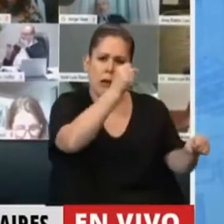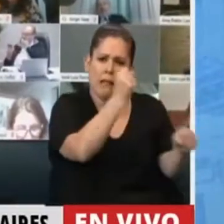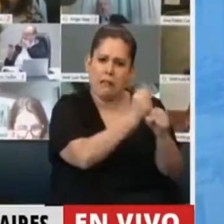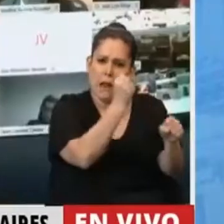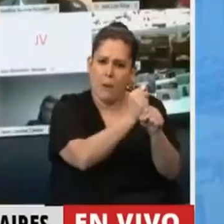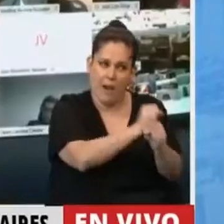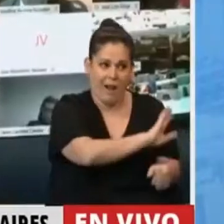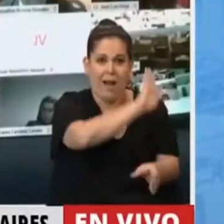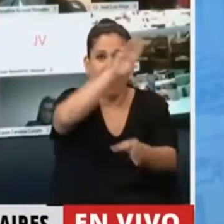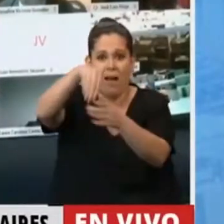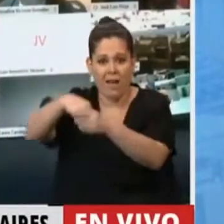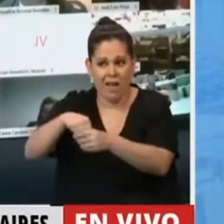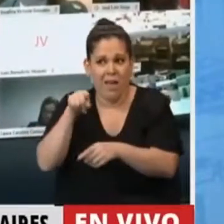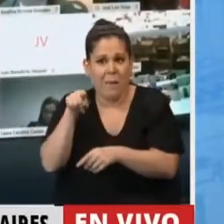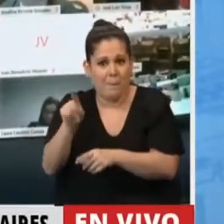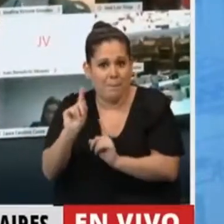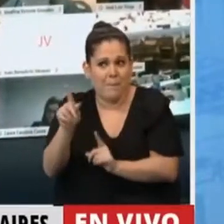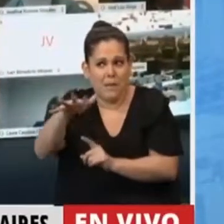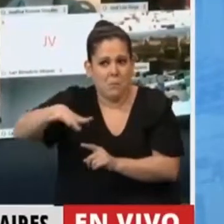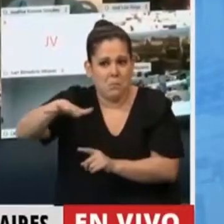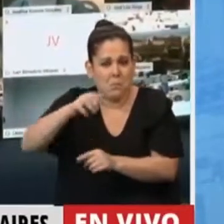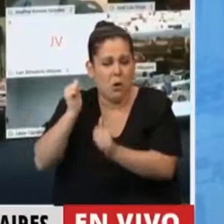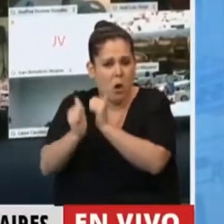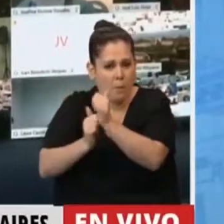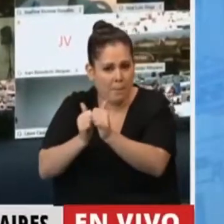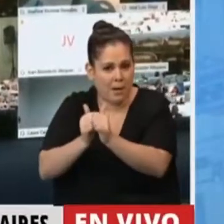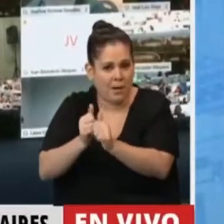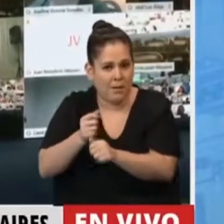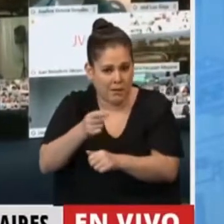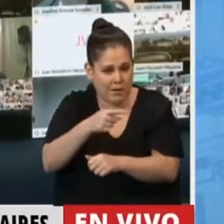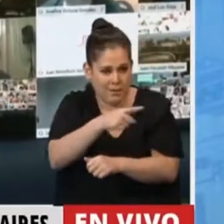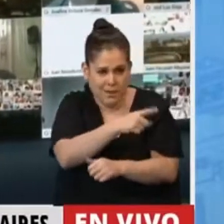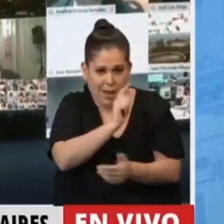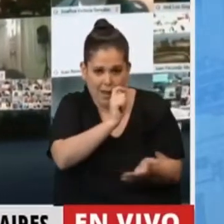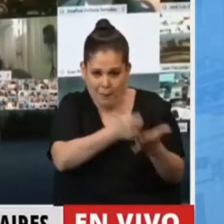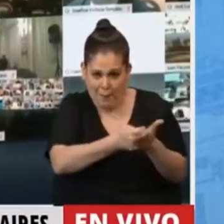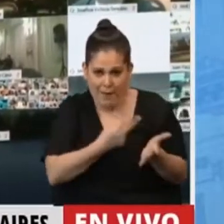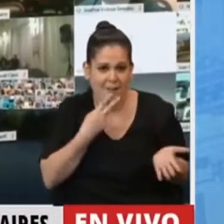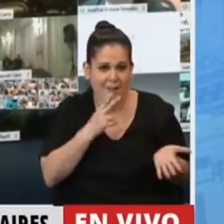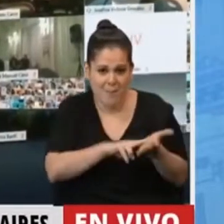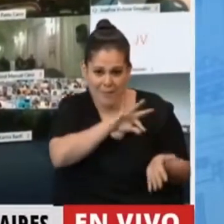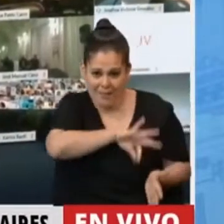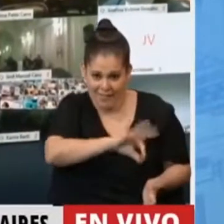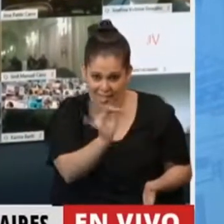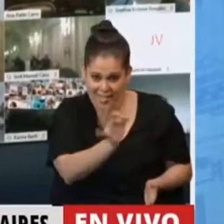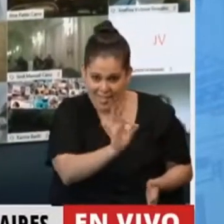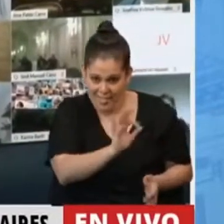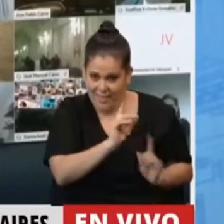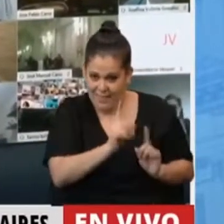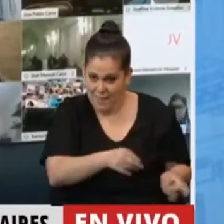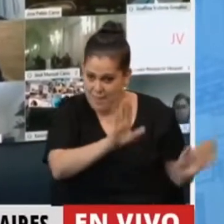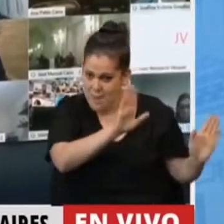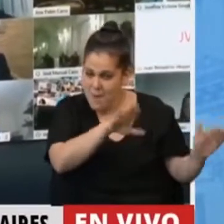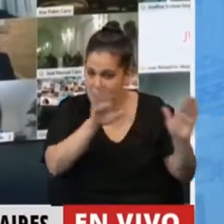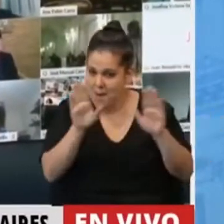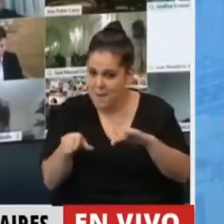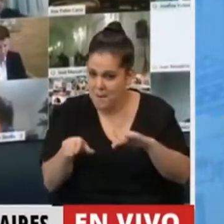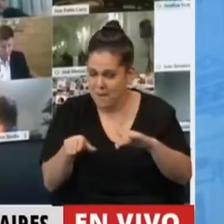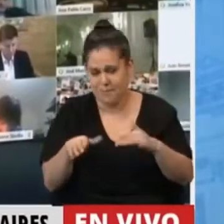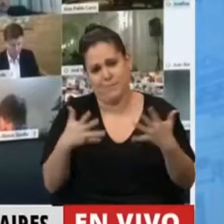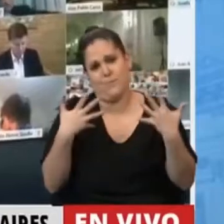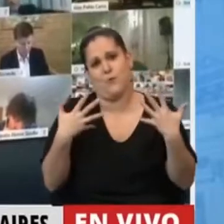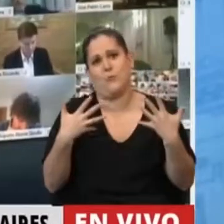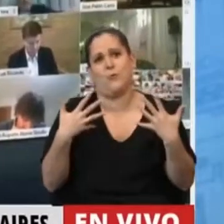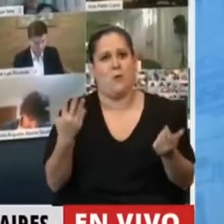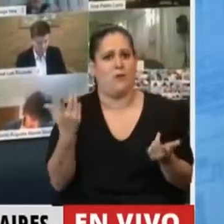esas empresas también se los va a eximir del pago del impuesto a las ganancias sobre los salarios. Por supuesto